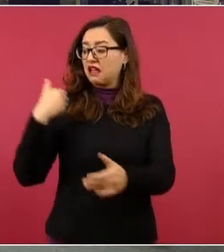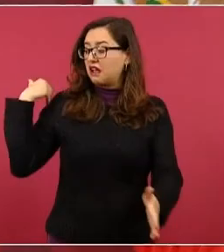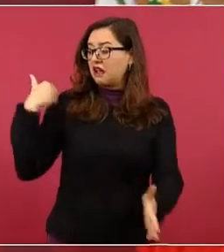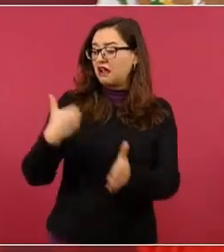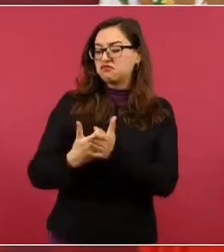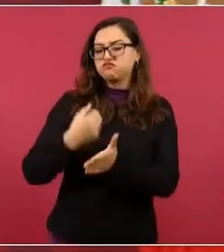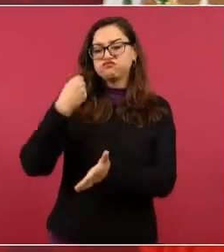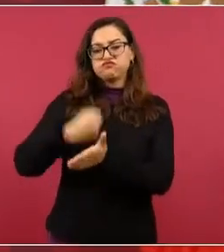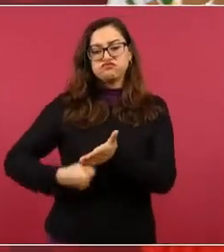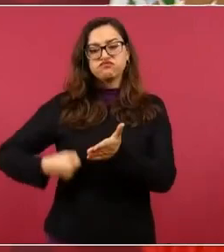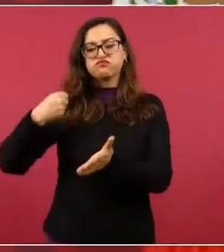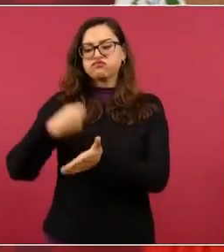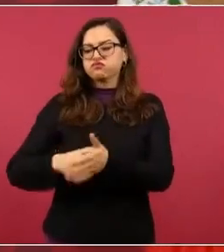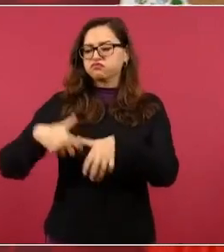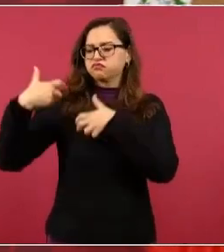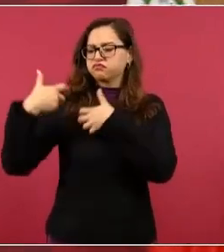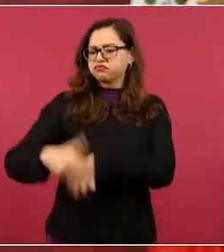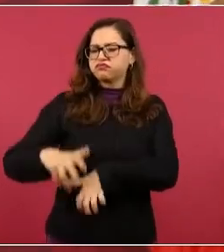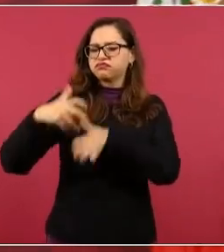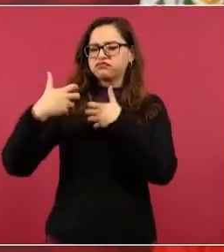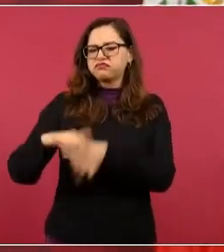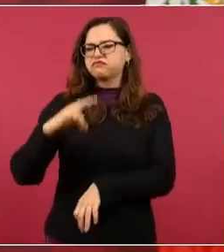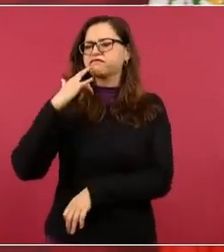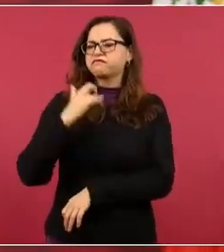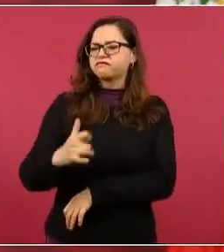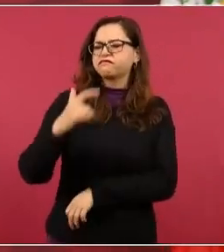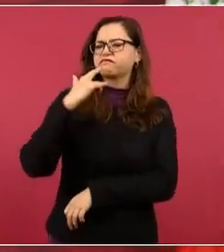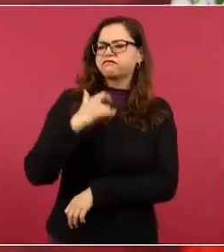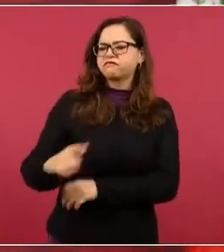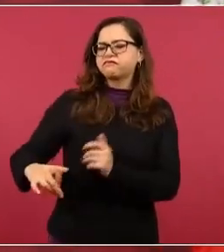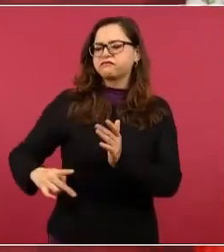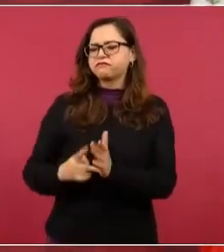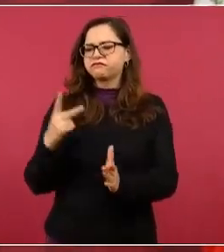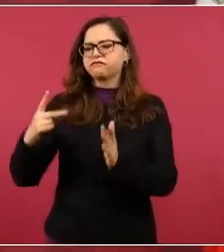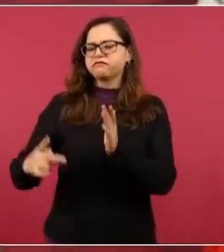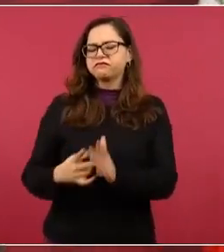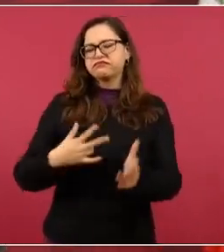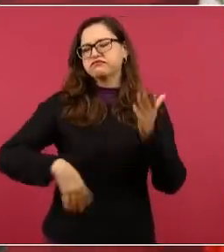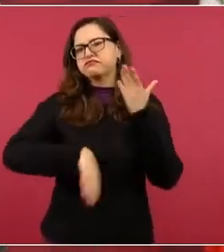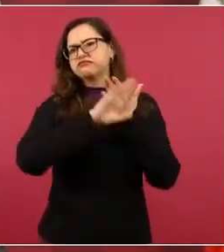provocaciones y siempre les sacamos la vuelta.